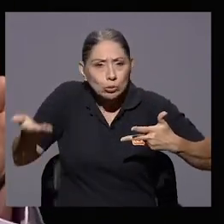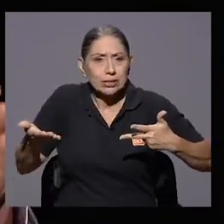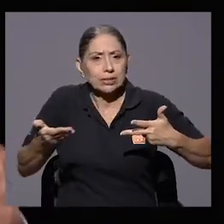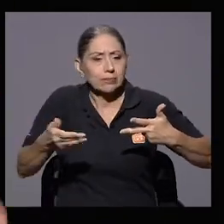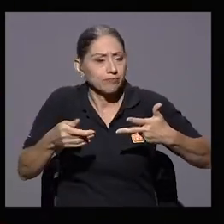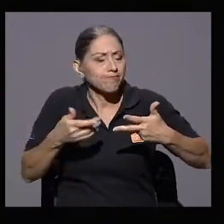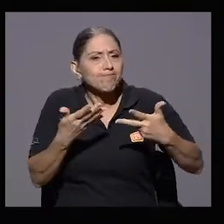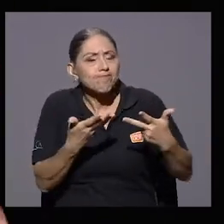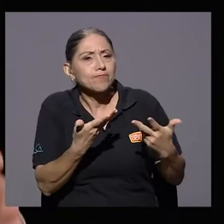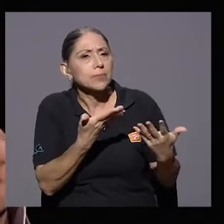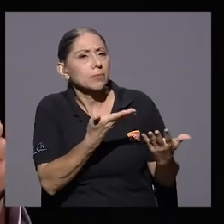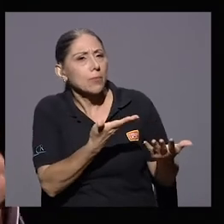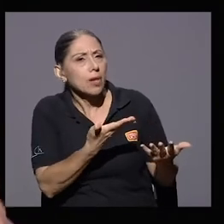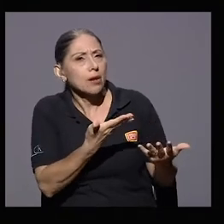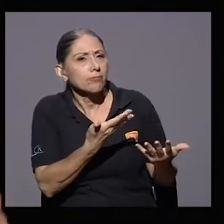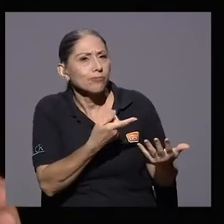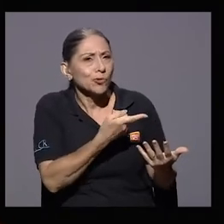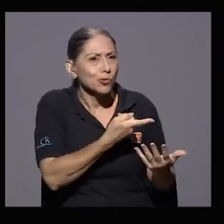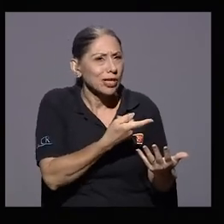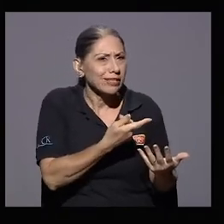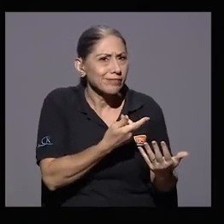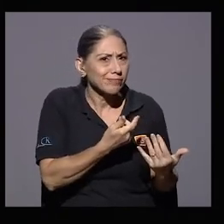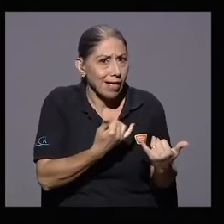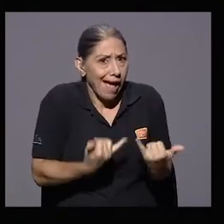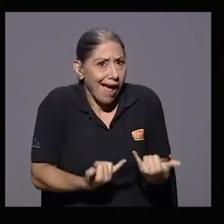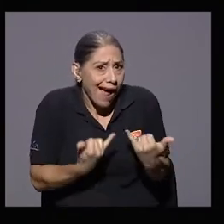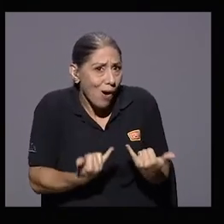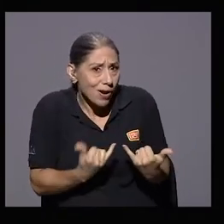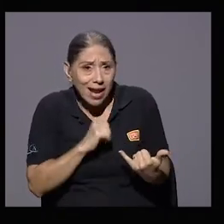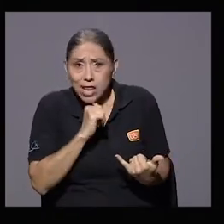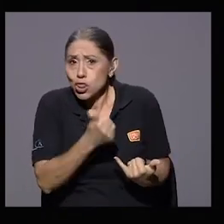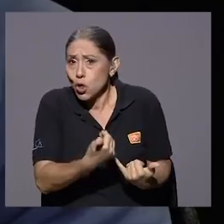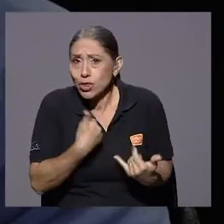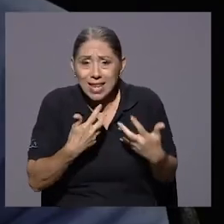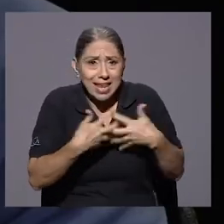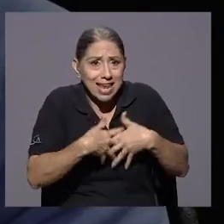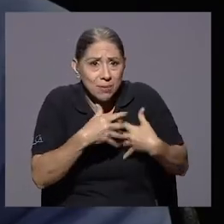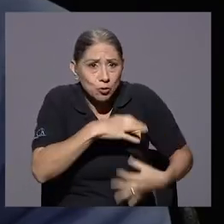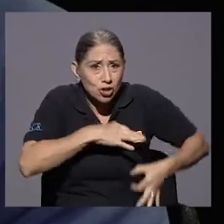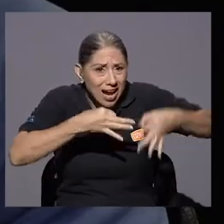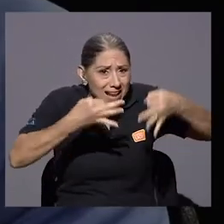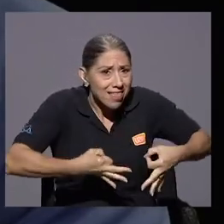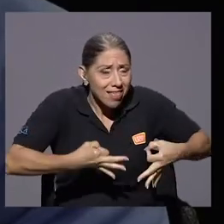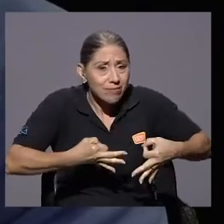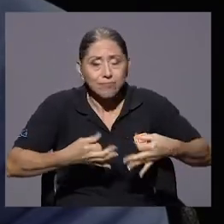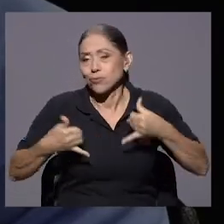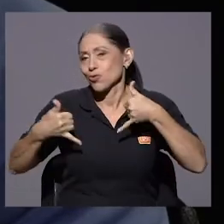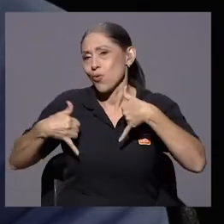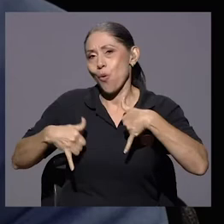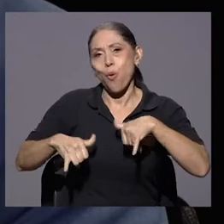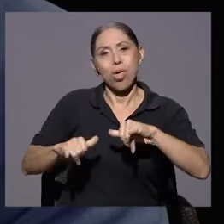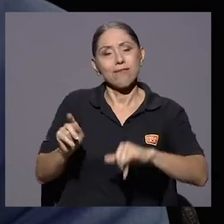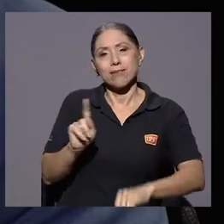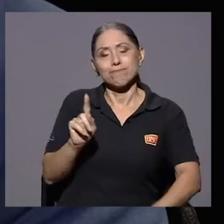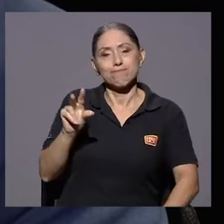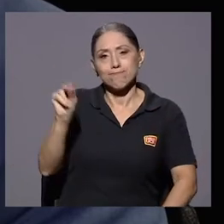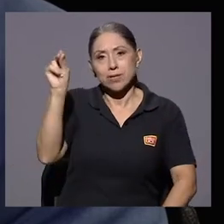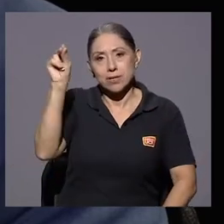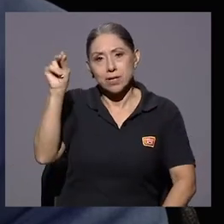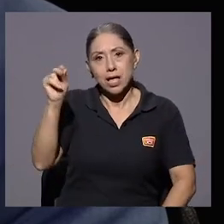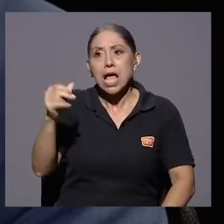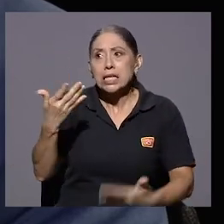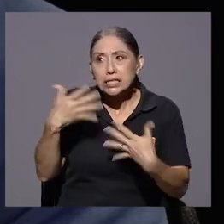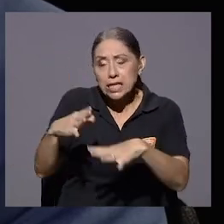¿resienten no gozar de equipos de calidad hoy, Don Lenin? Todavía, todavía, todavía. Tenemos reportes